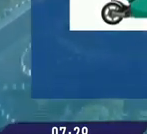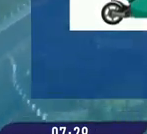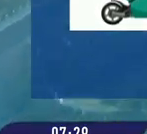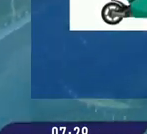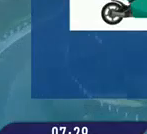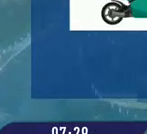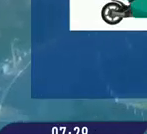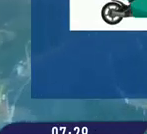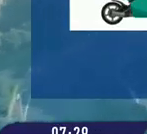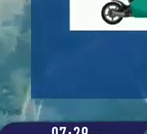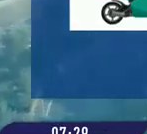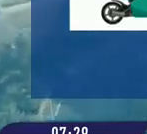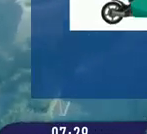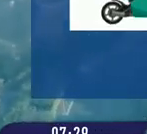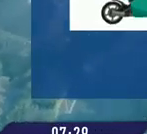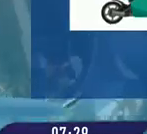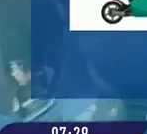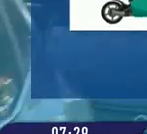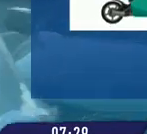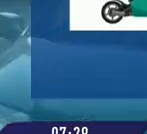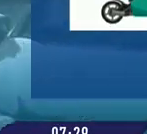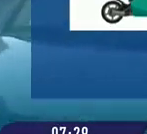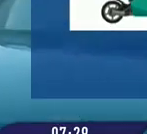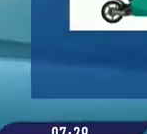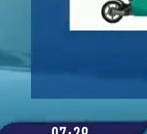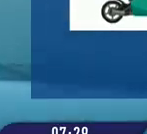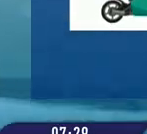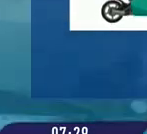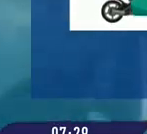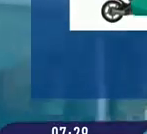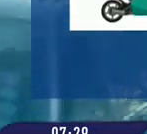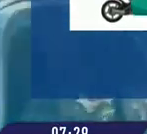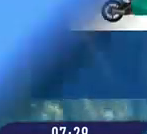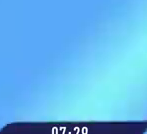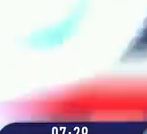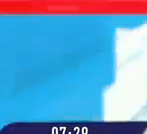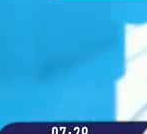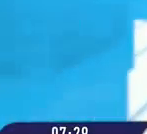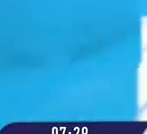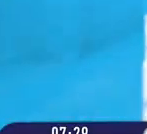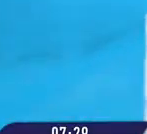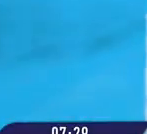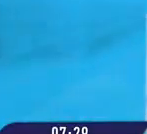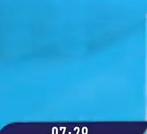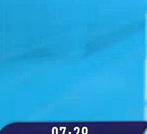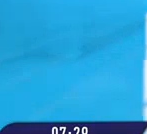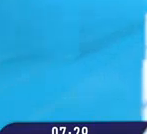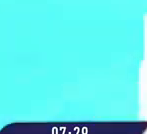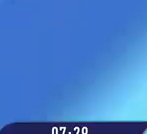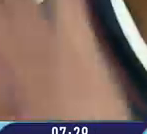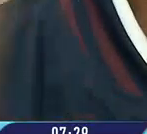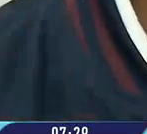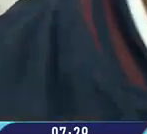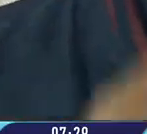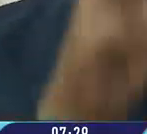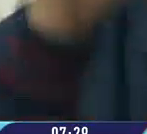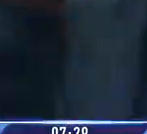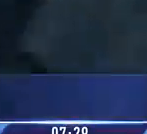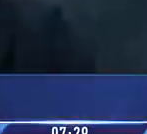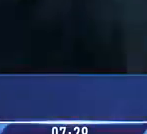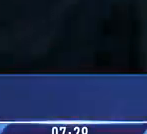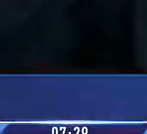motos entre cinco y diez de la mañana y dieciséis a veintiún horas. Más adelante, amigos televidentes, los